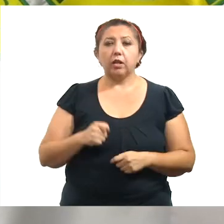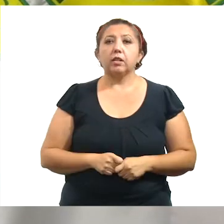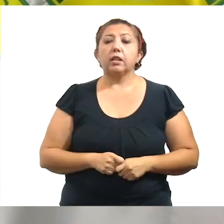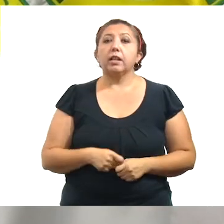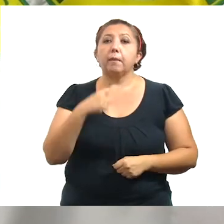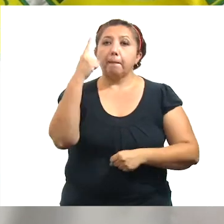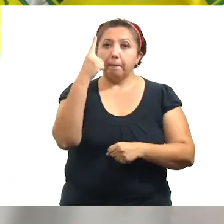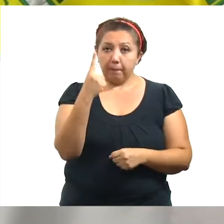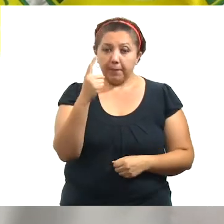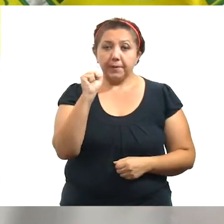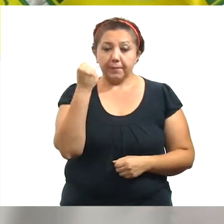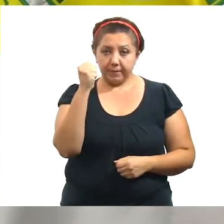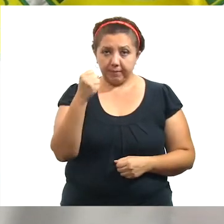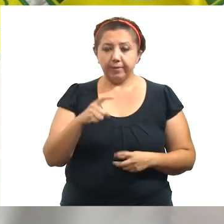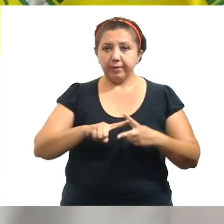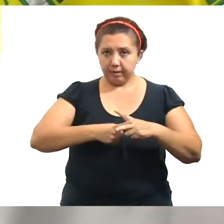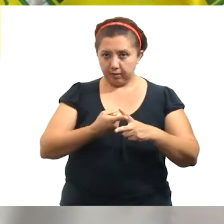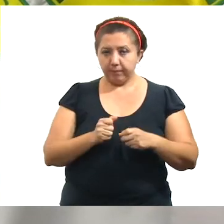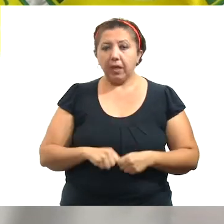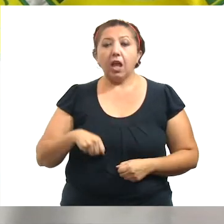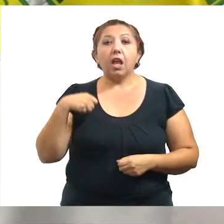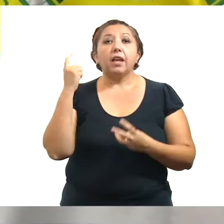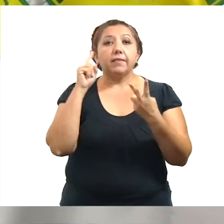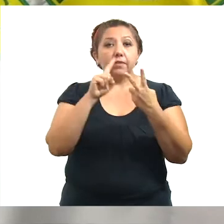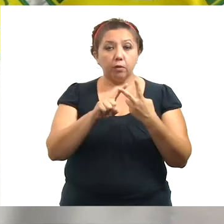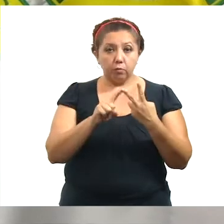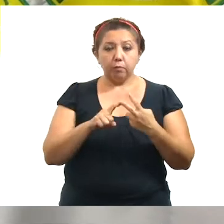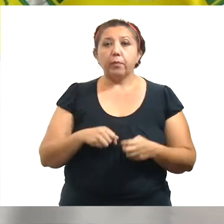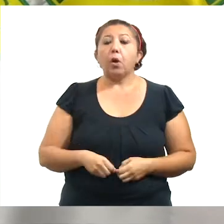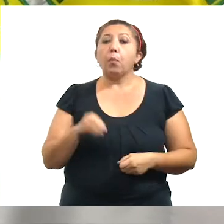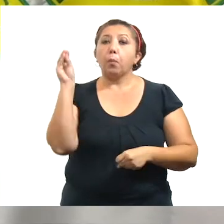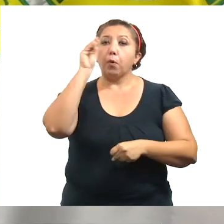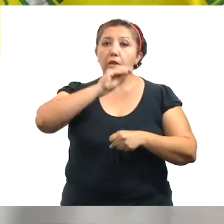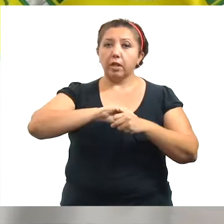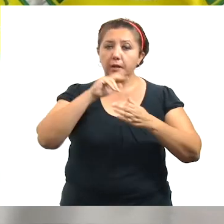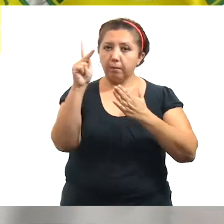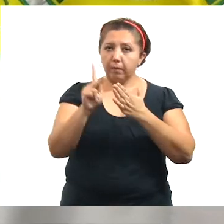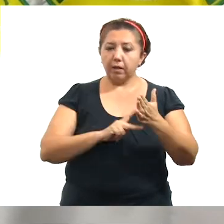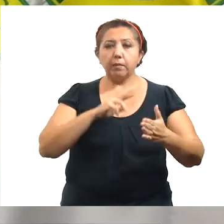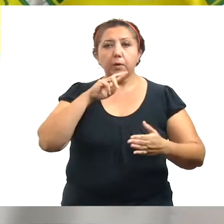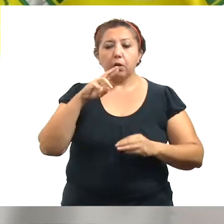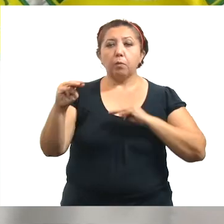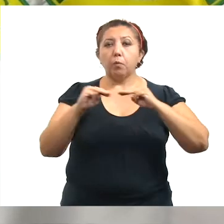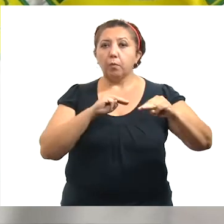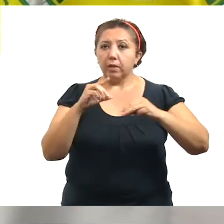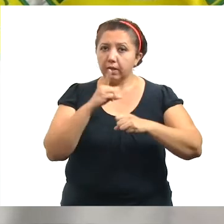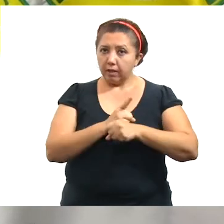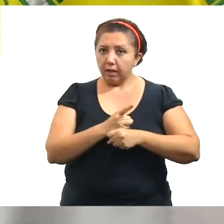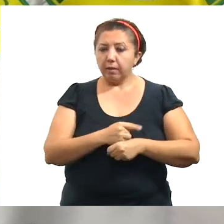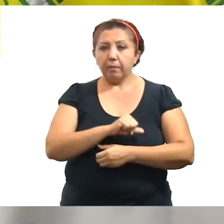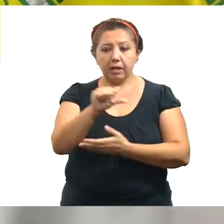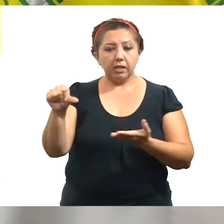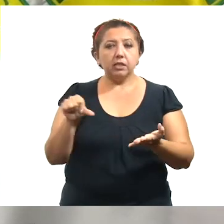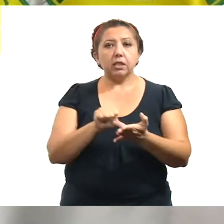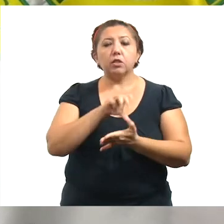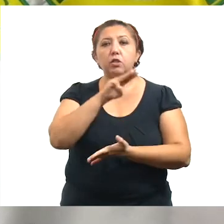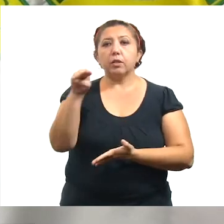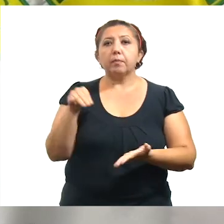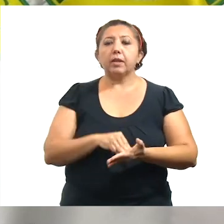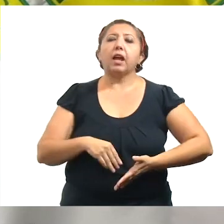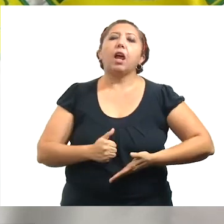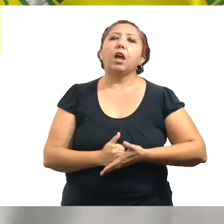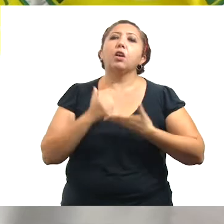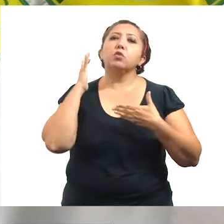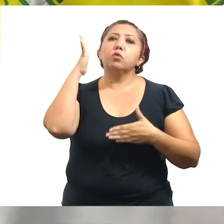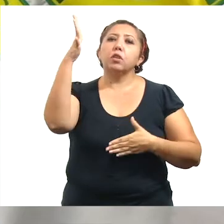partir del primero de septiembre. Segundo, implementación del plan de mejora de movilidad urbana para el centro de Meida que